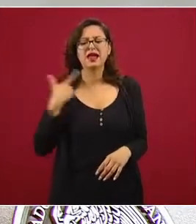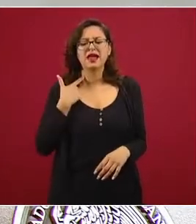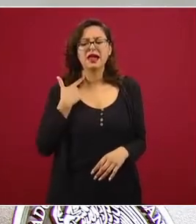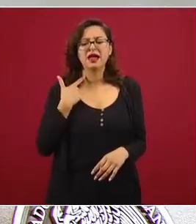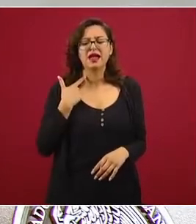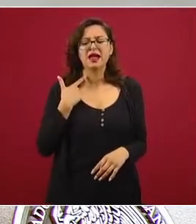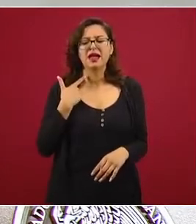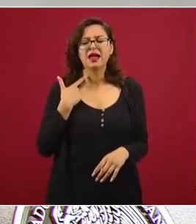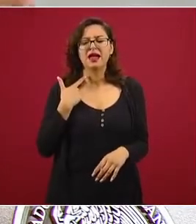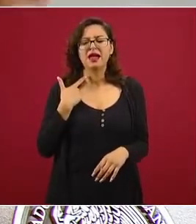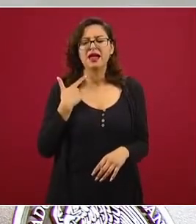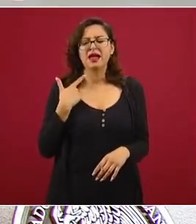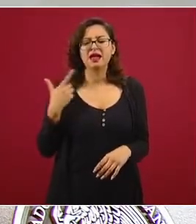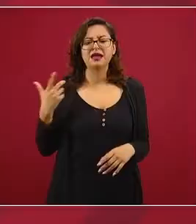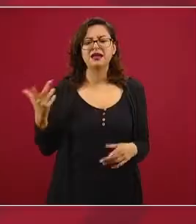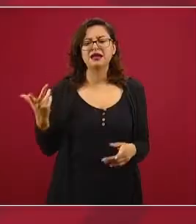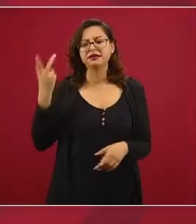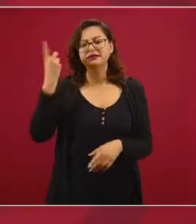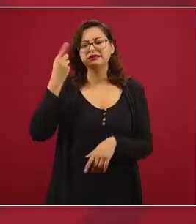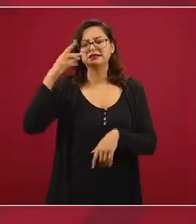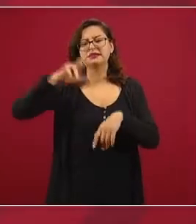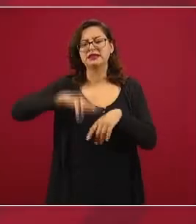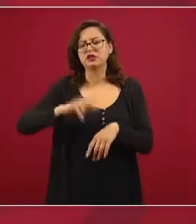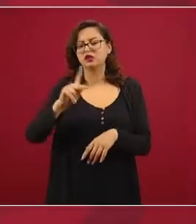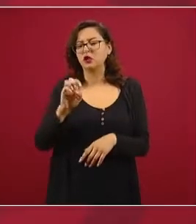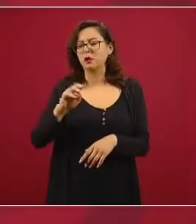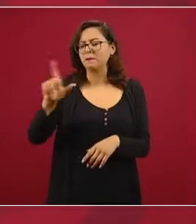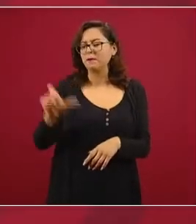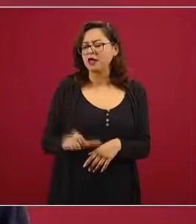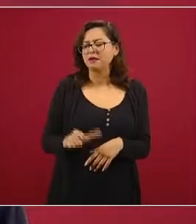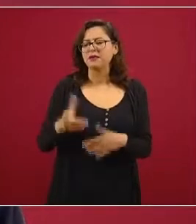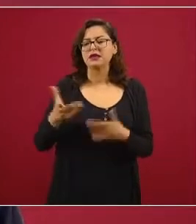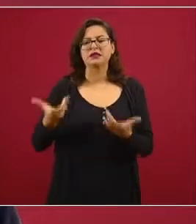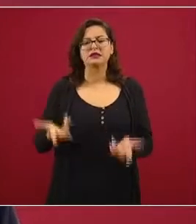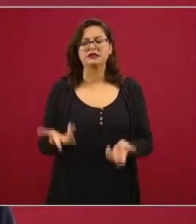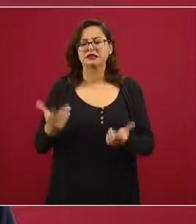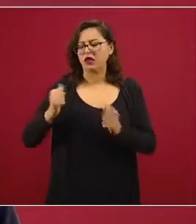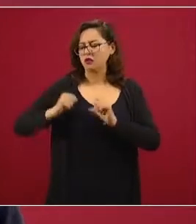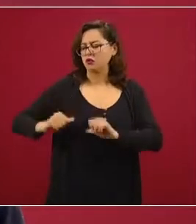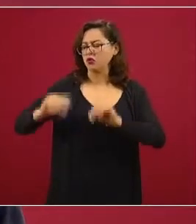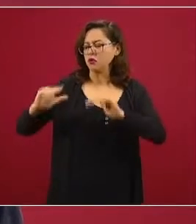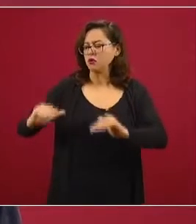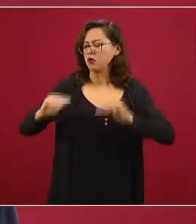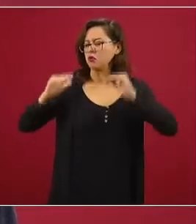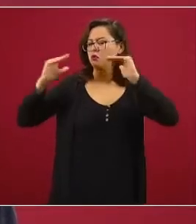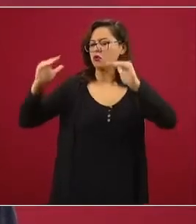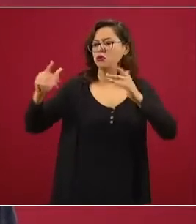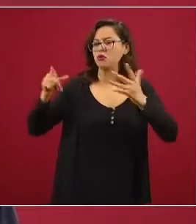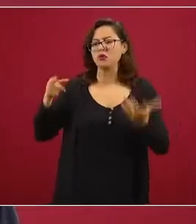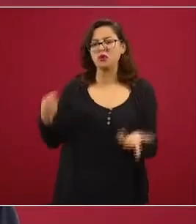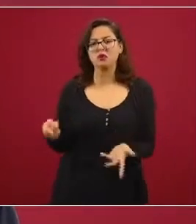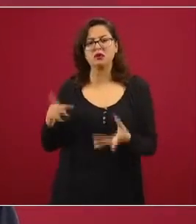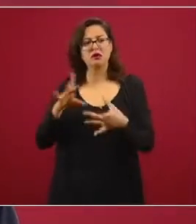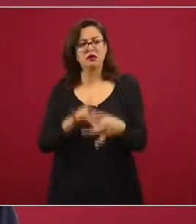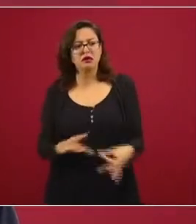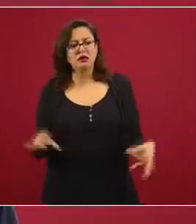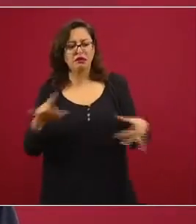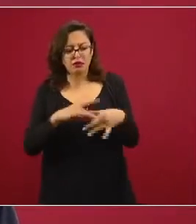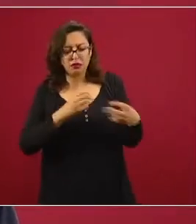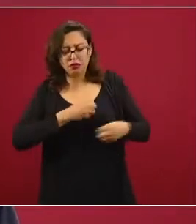exdirector de Pemex, un alto funcionario declarara sobre